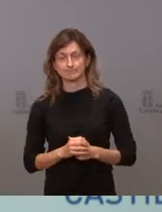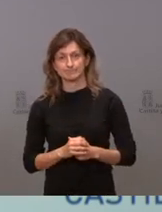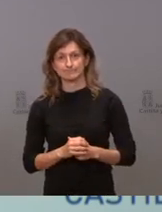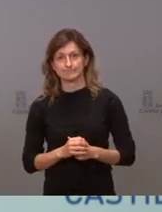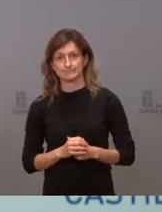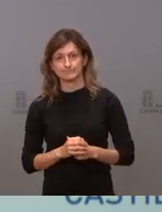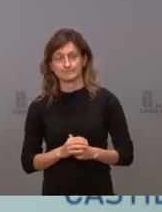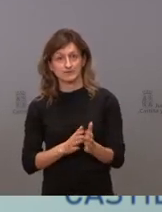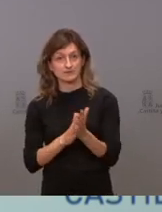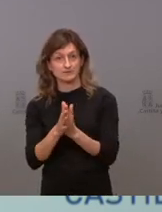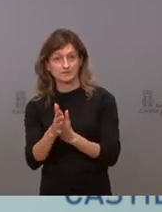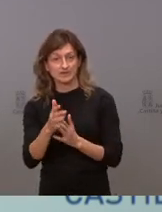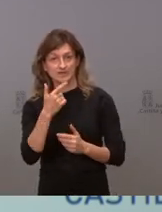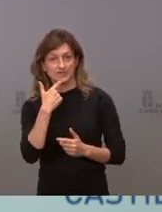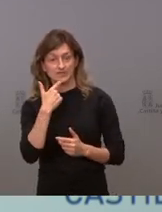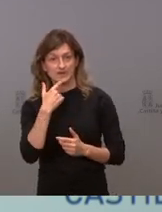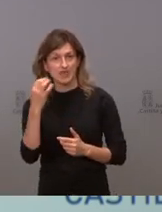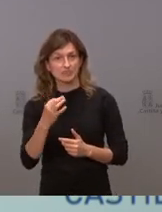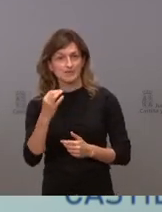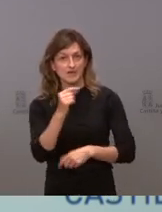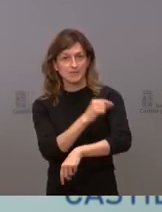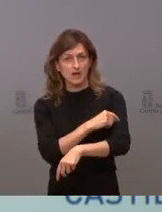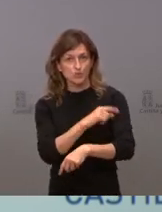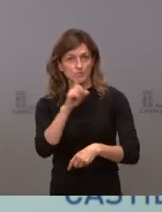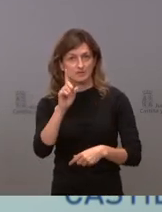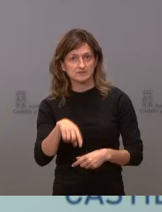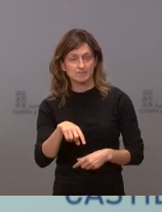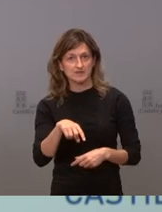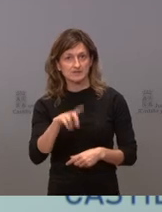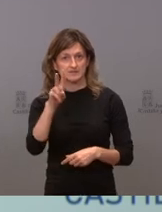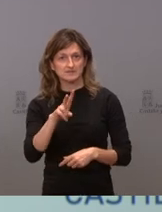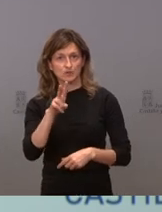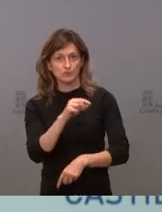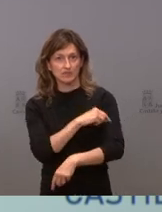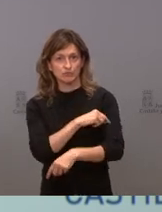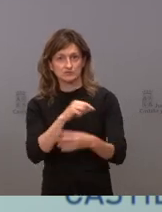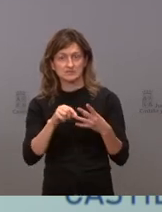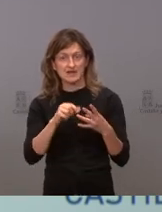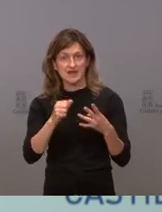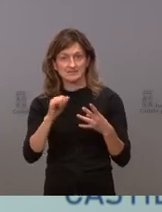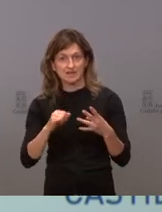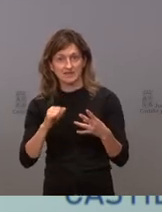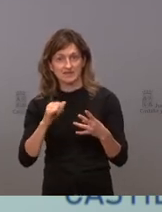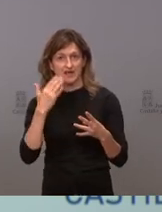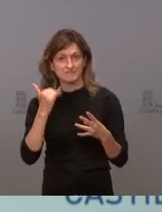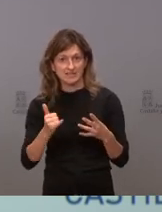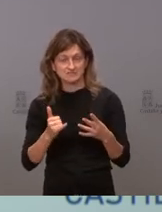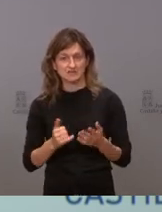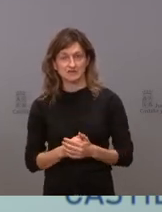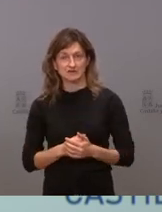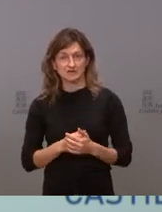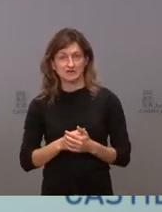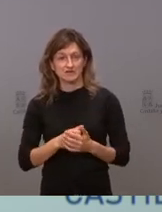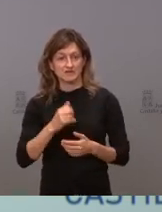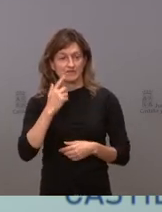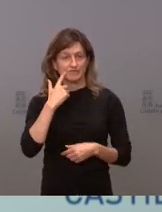es decir que además teníamos que haber vacunado la segunda dosis de Astra con Pfizer imagínese la que organizamos